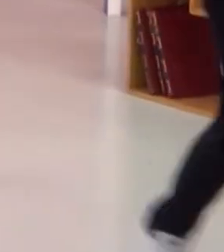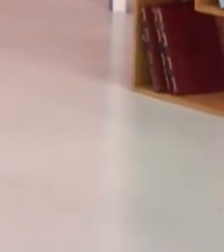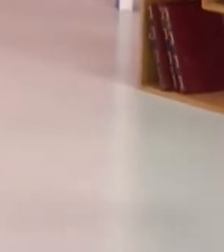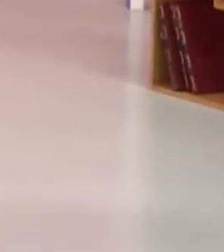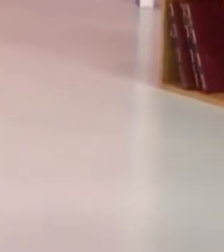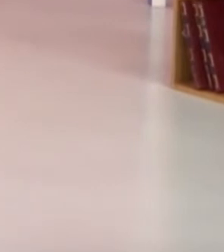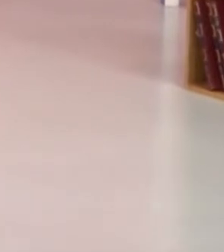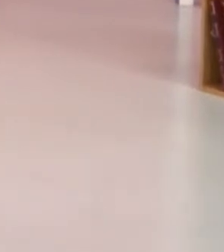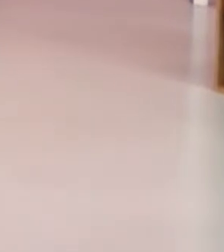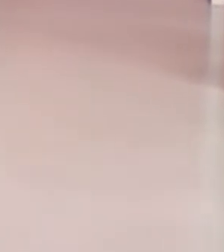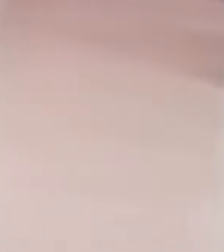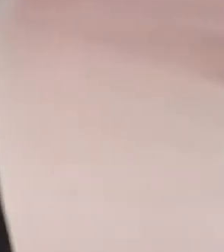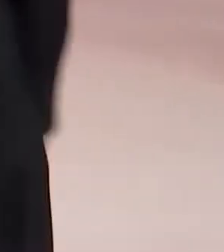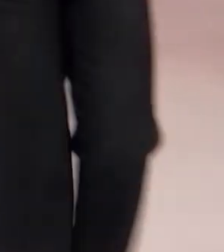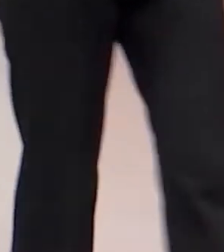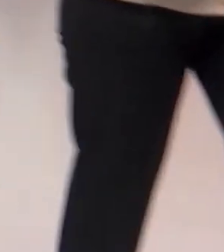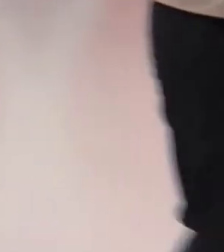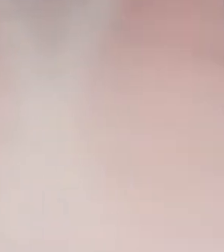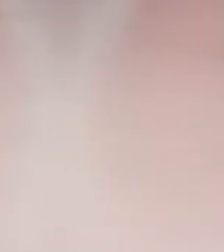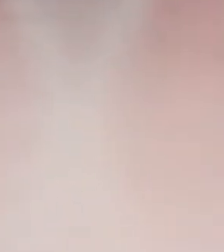la entrevista.